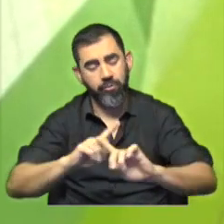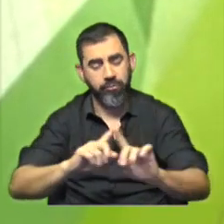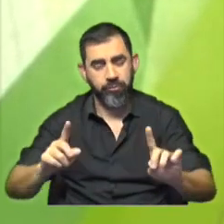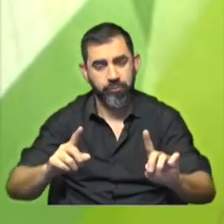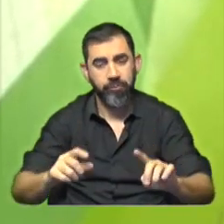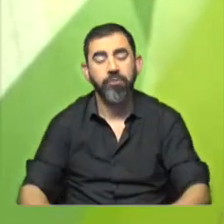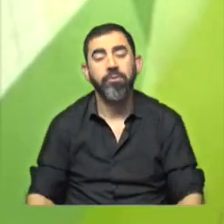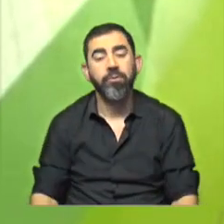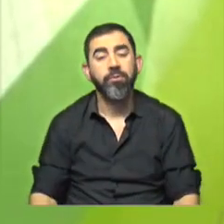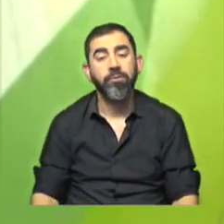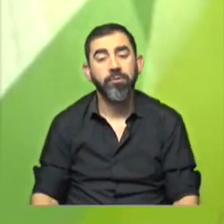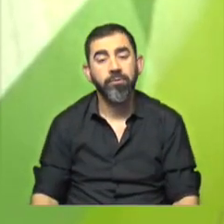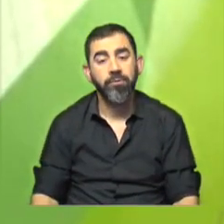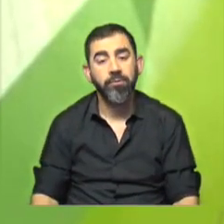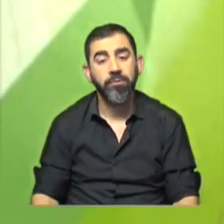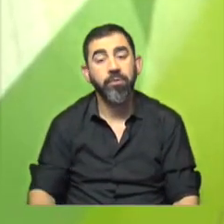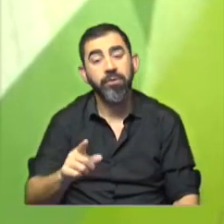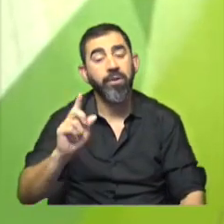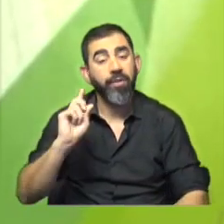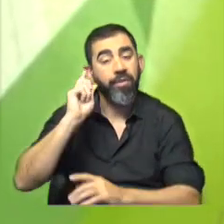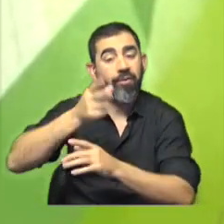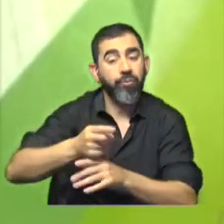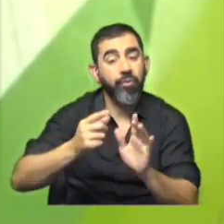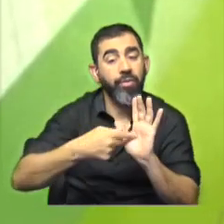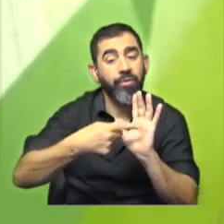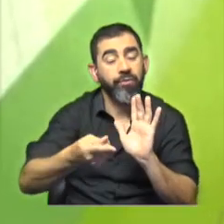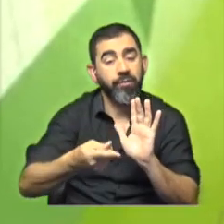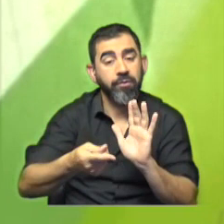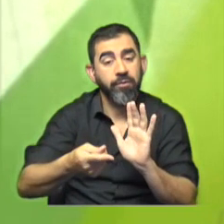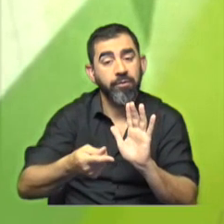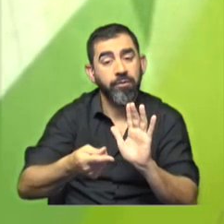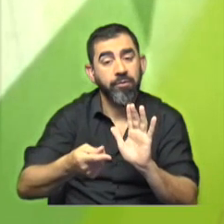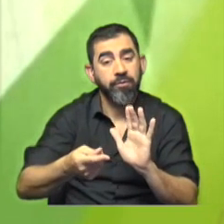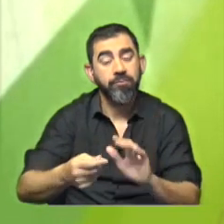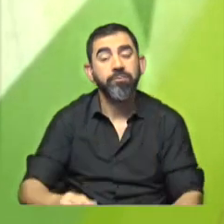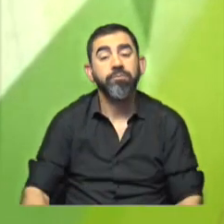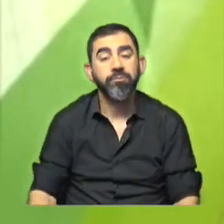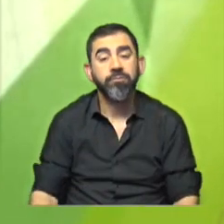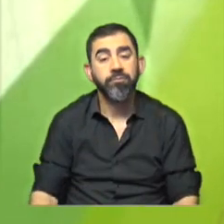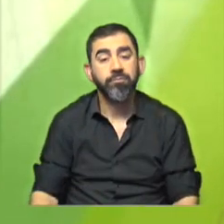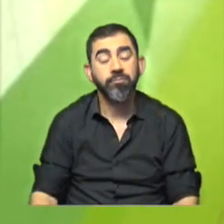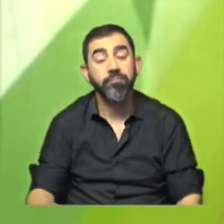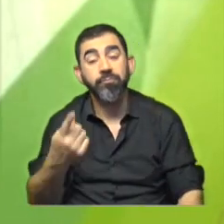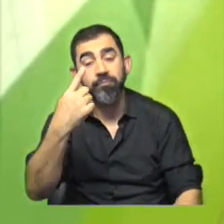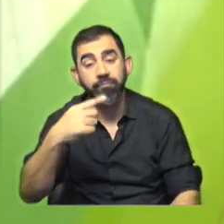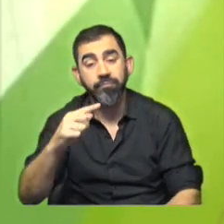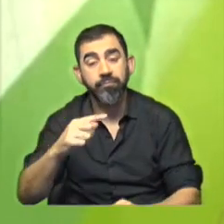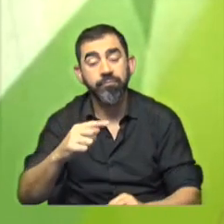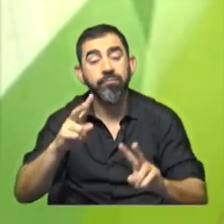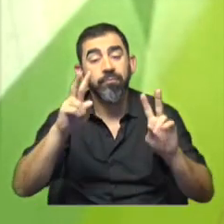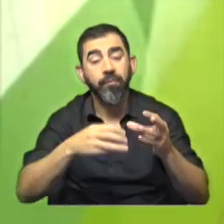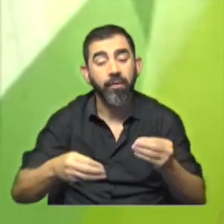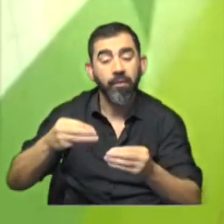tiempo, Esa resolución dice, siendo admisible en consecuencia el alegado